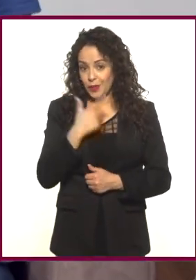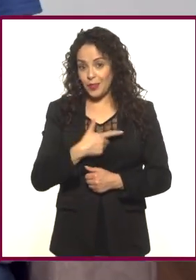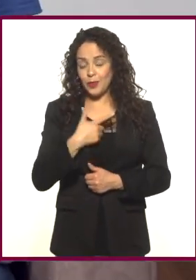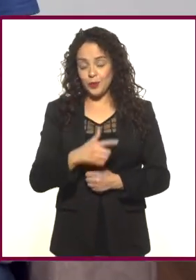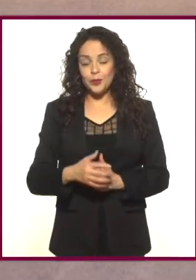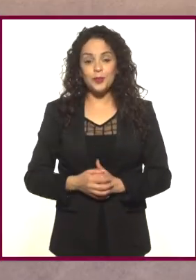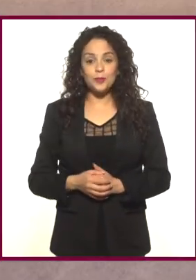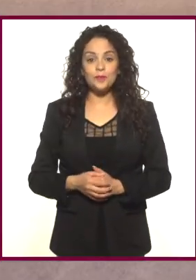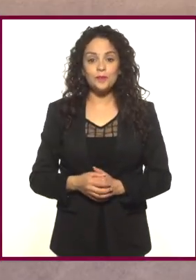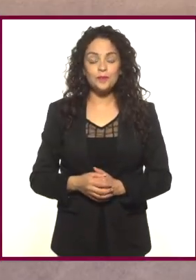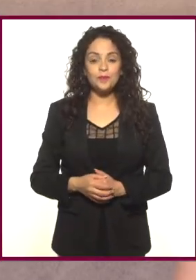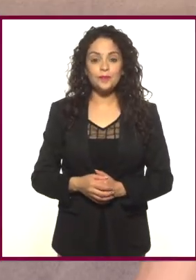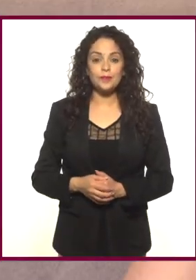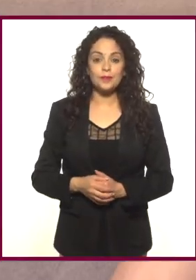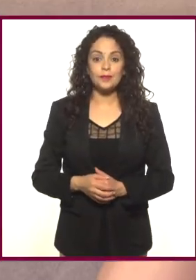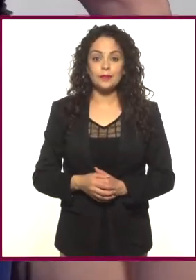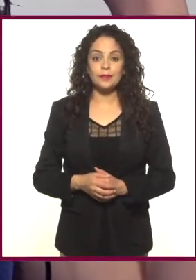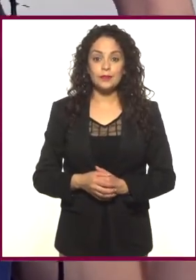¿Y?